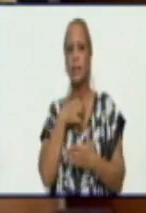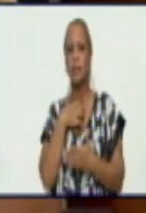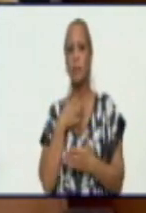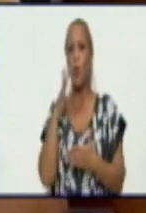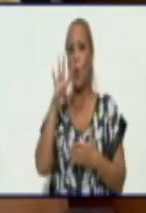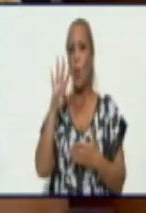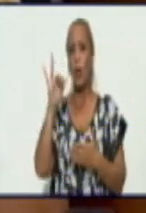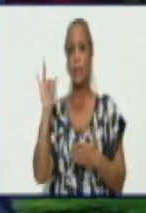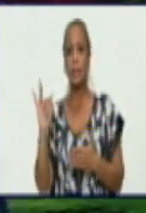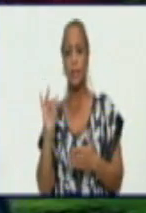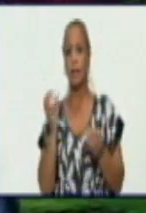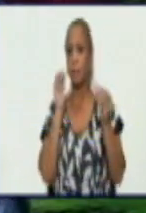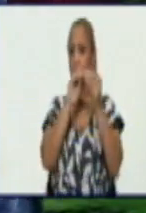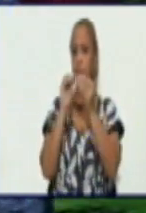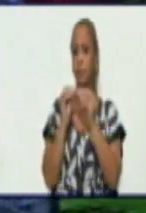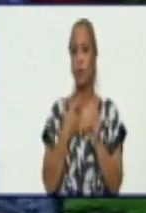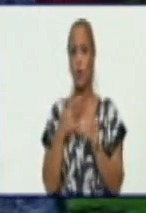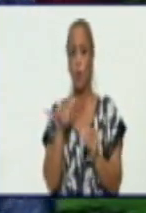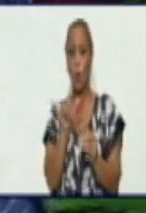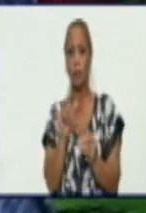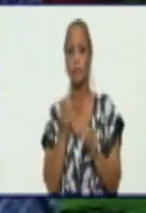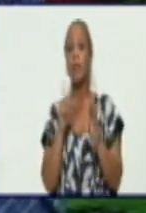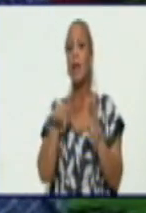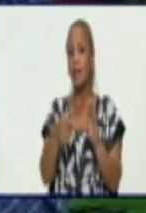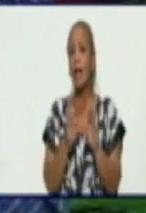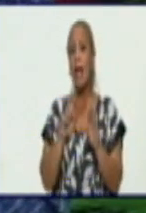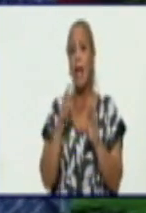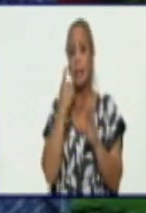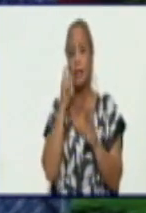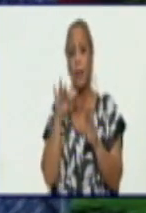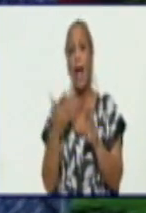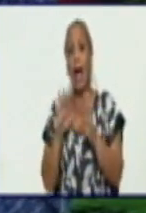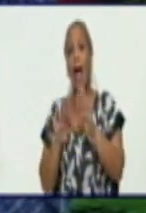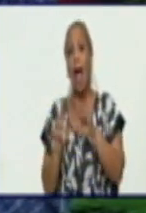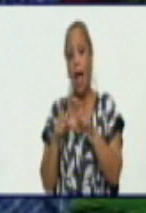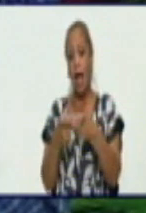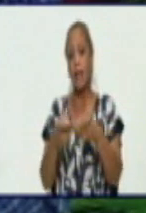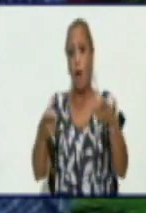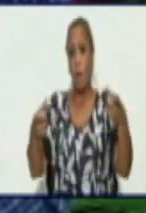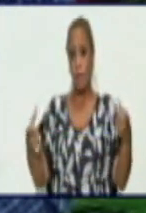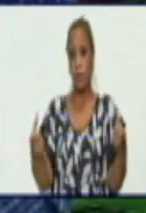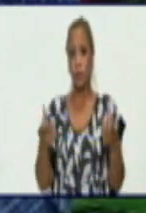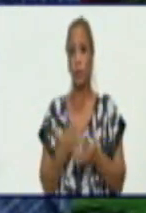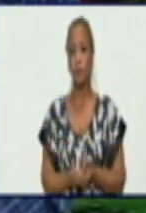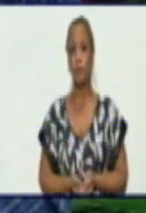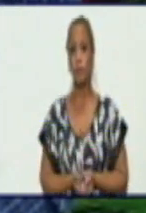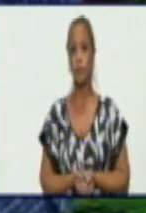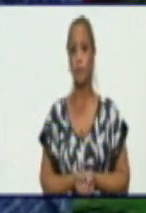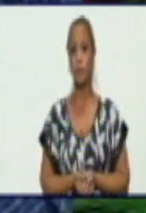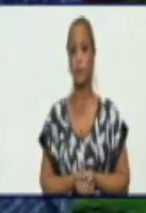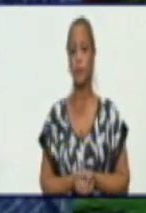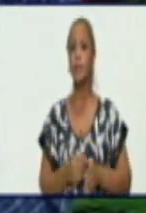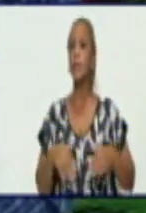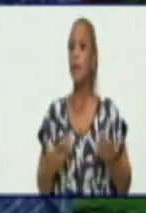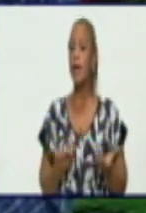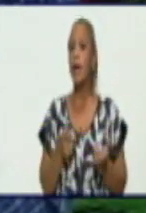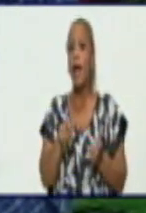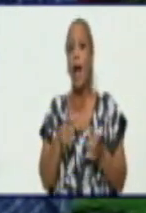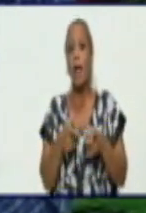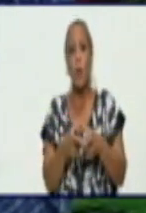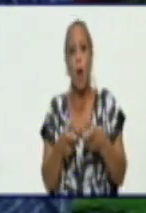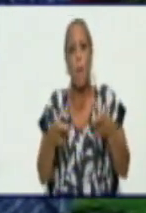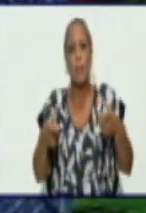promedio diario. O sea, hay un aumento. Un incremento de casos. Lo que pasa es que es, digamos, un aumento que va